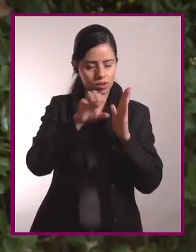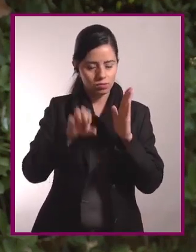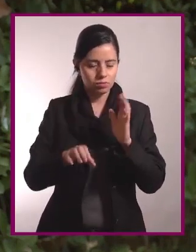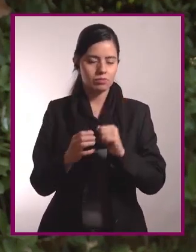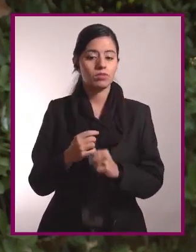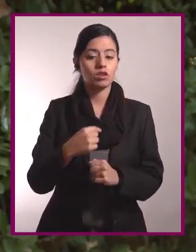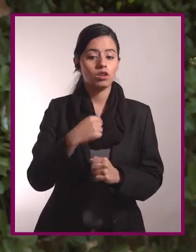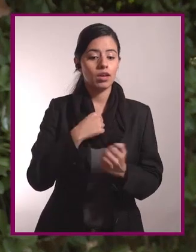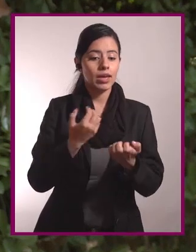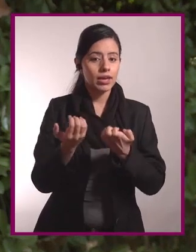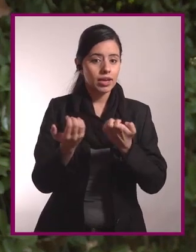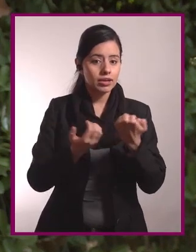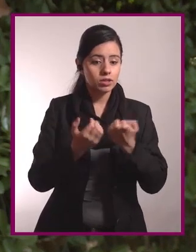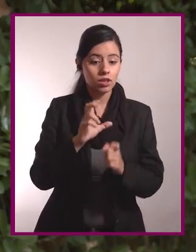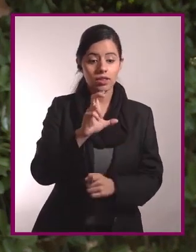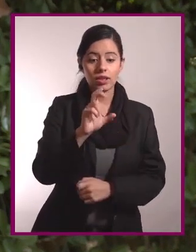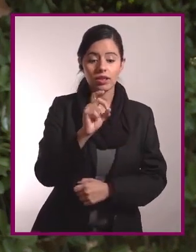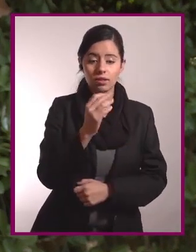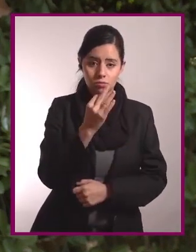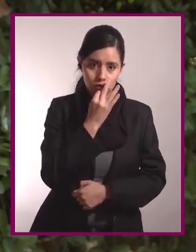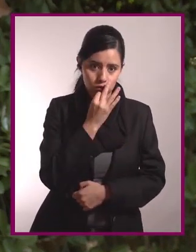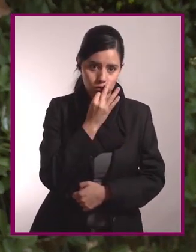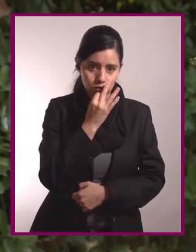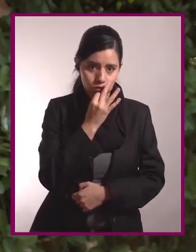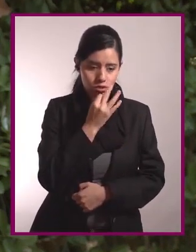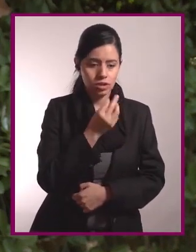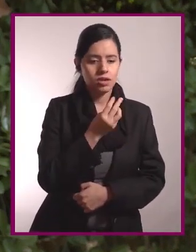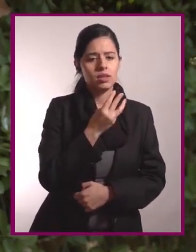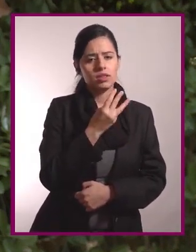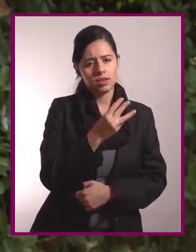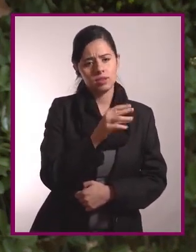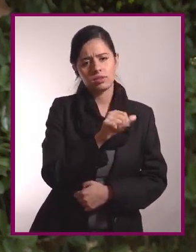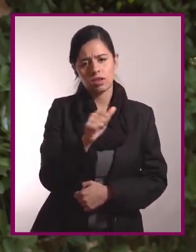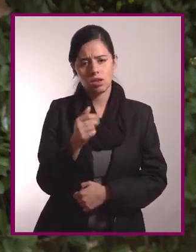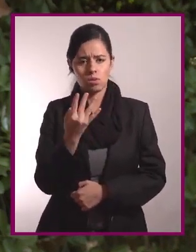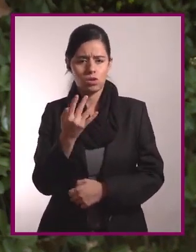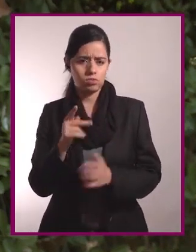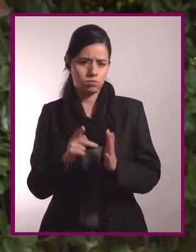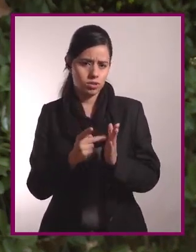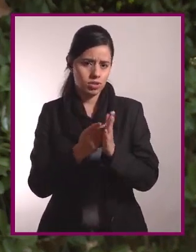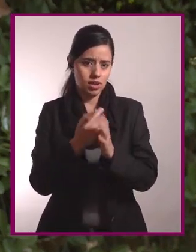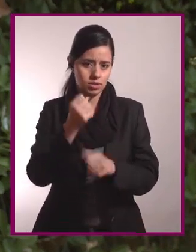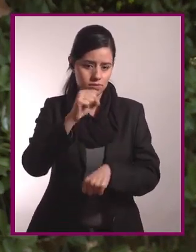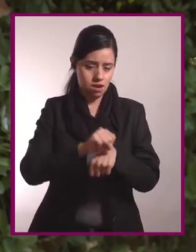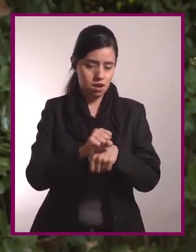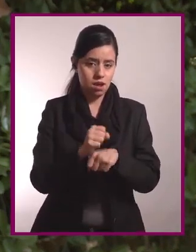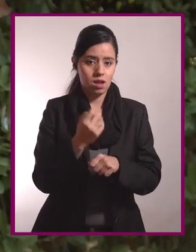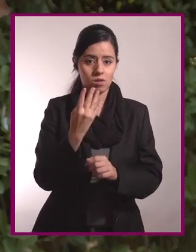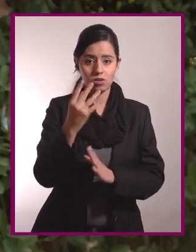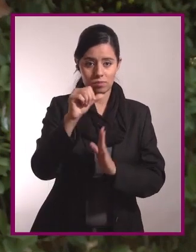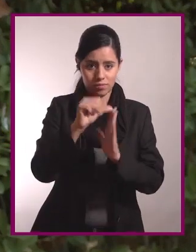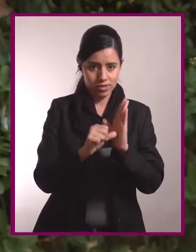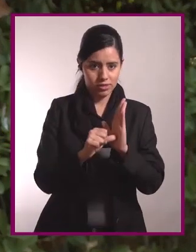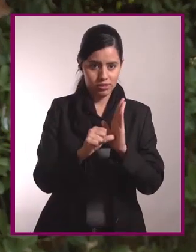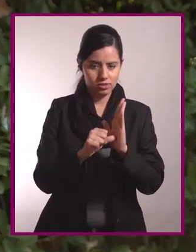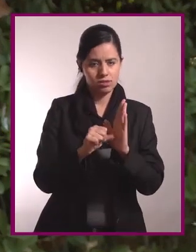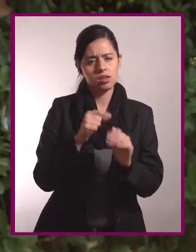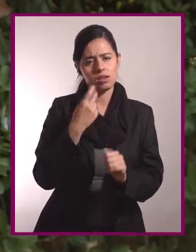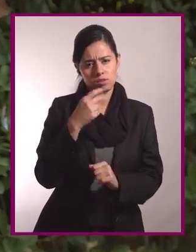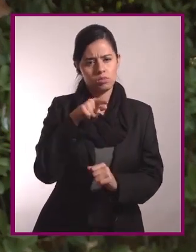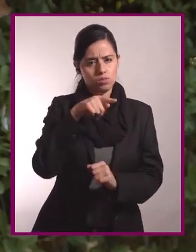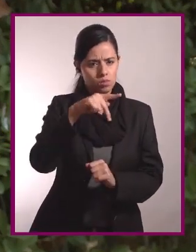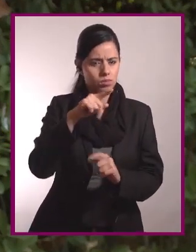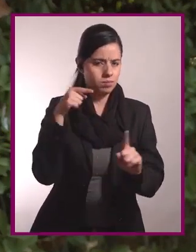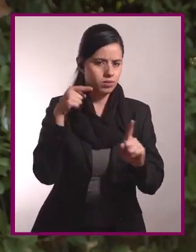voy a realizar ejercicio durante 30 minutos de 3 a 4 veces a la semana por 4 meses. Además, es muy